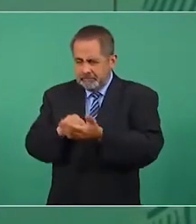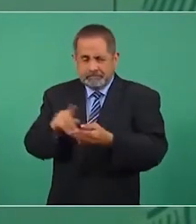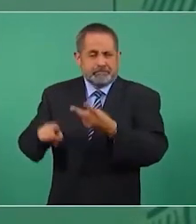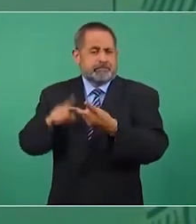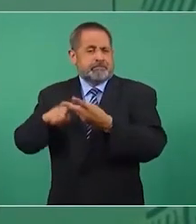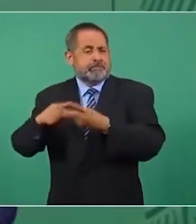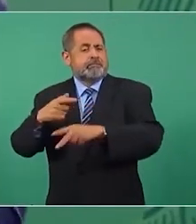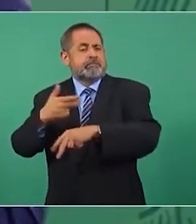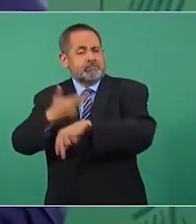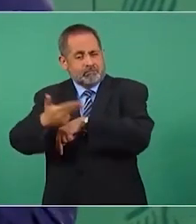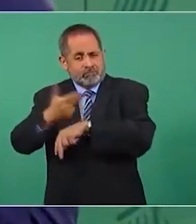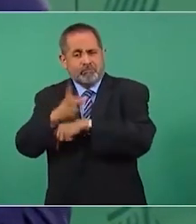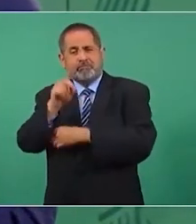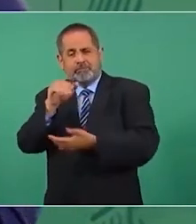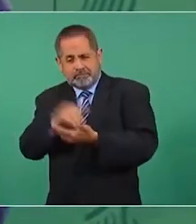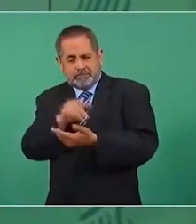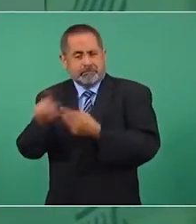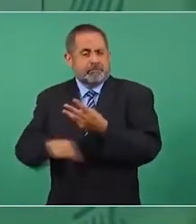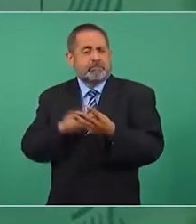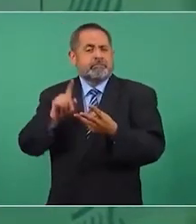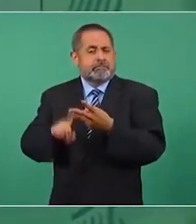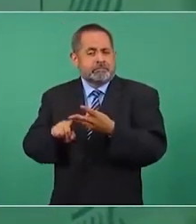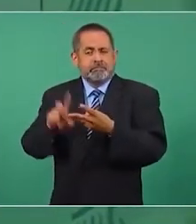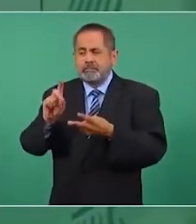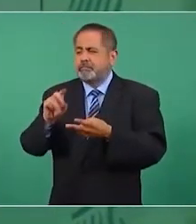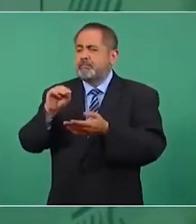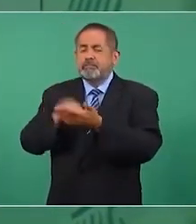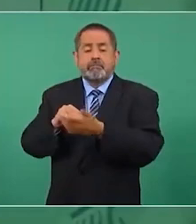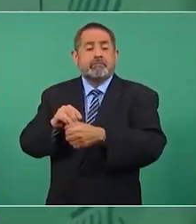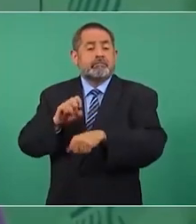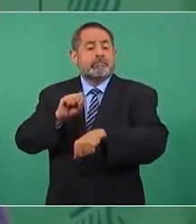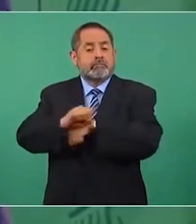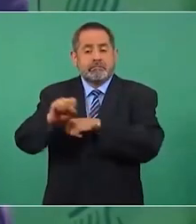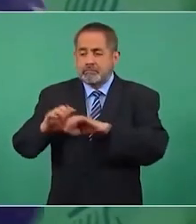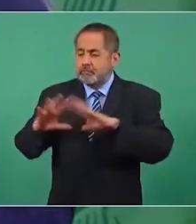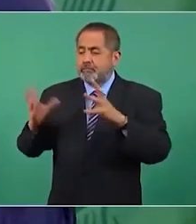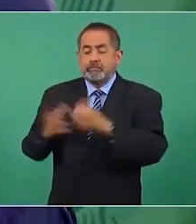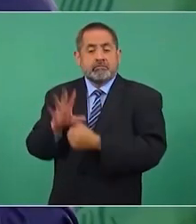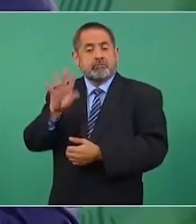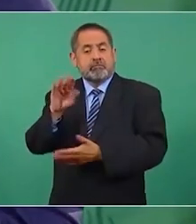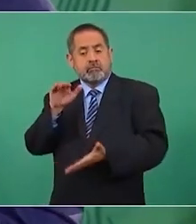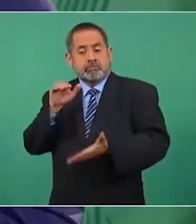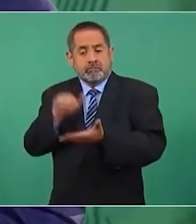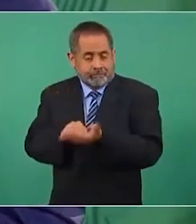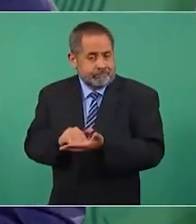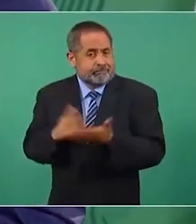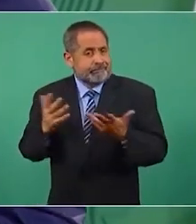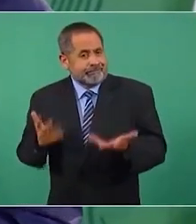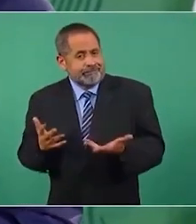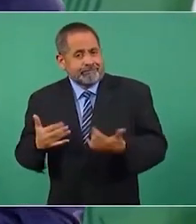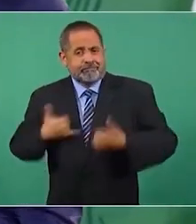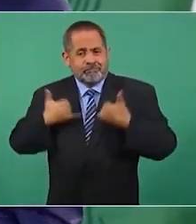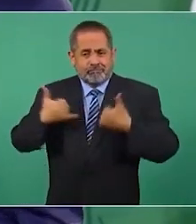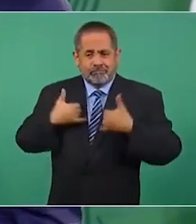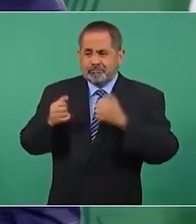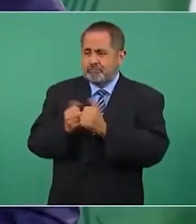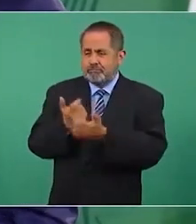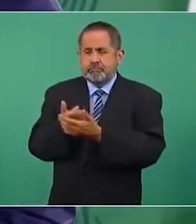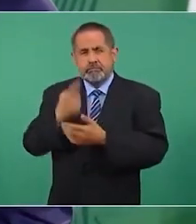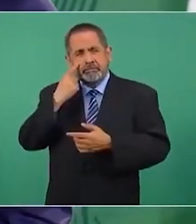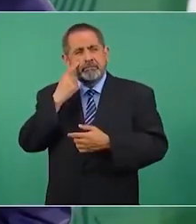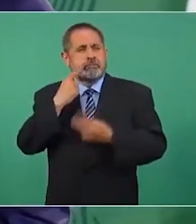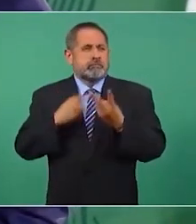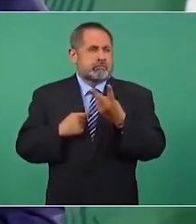mil en Honduras 30 mil en El Salvador pues son 90 mil ya dijimos 240